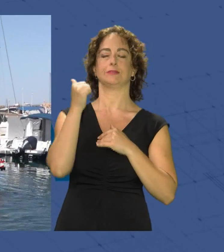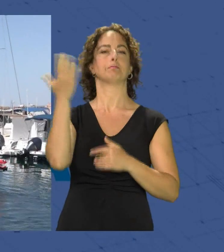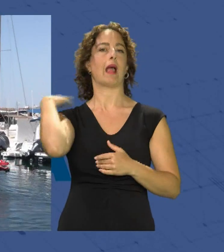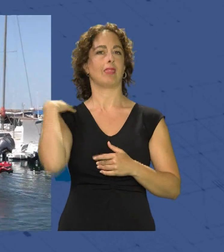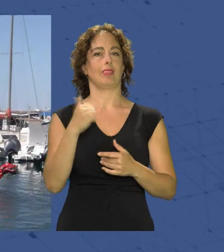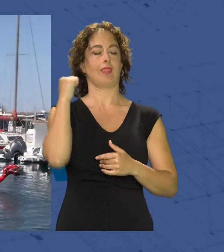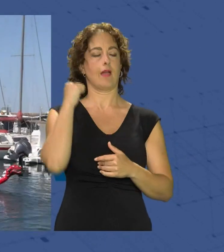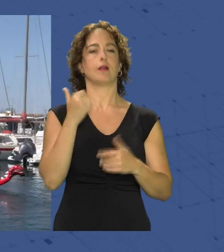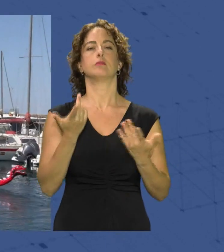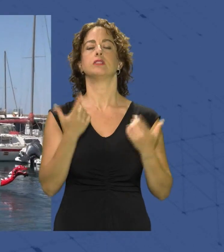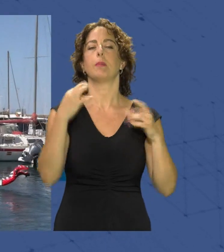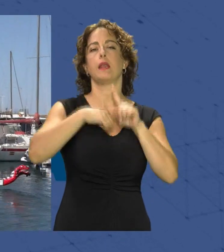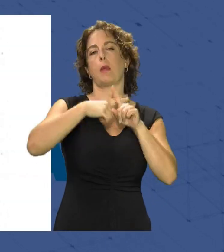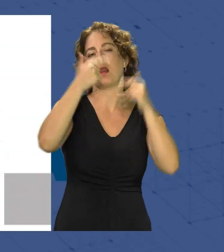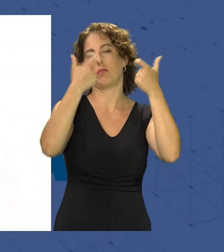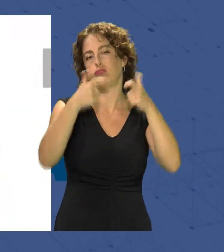dividen por categorías de edades